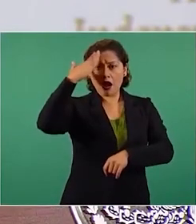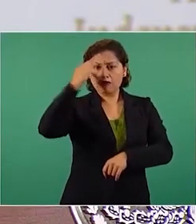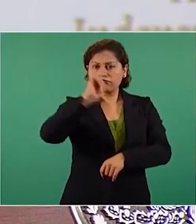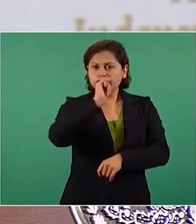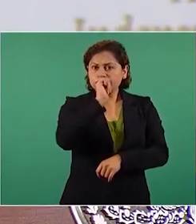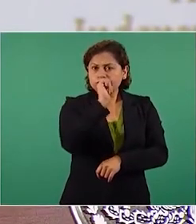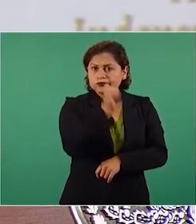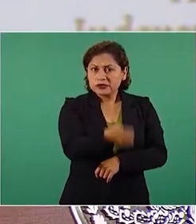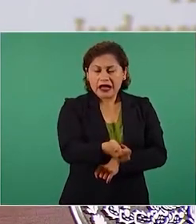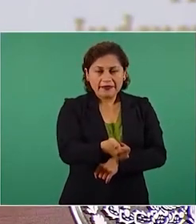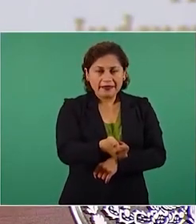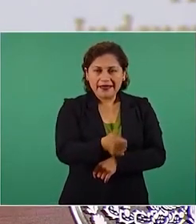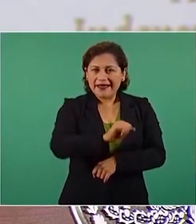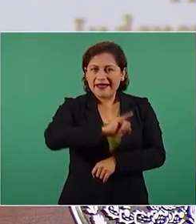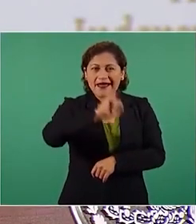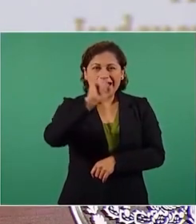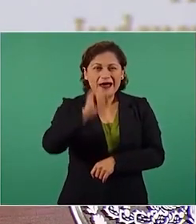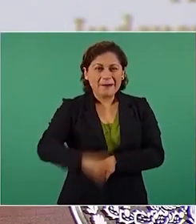Nunca.